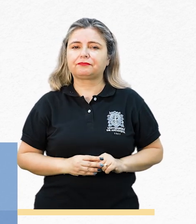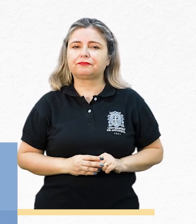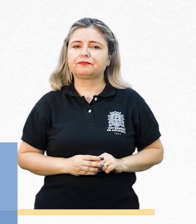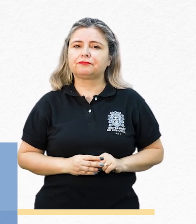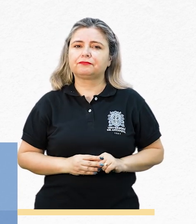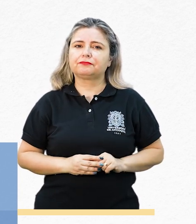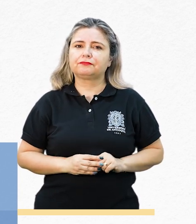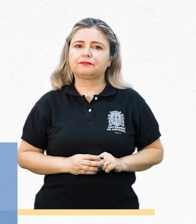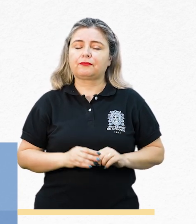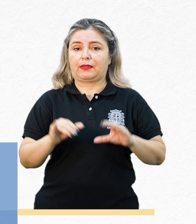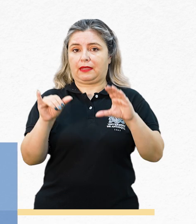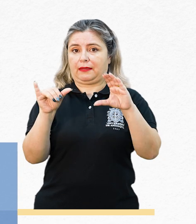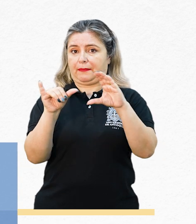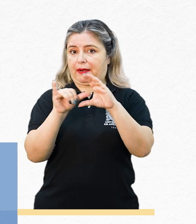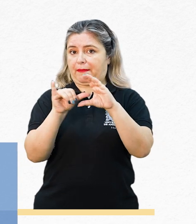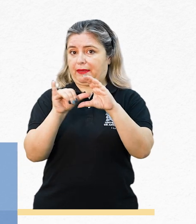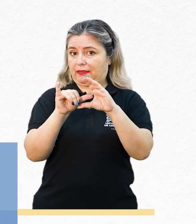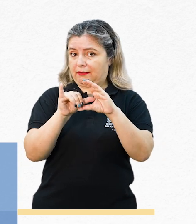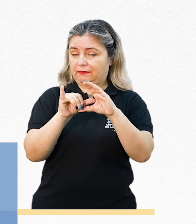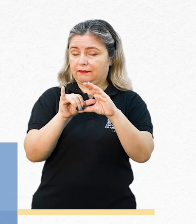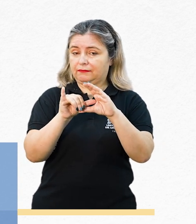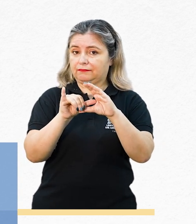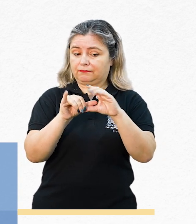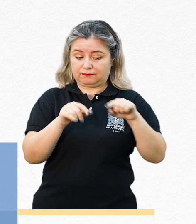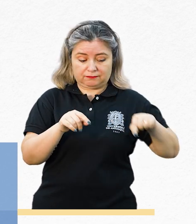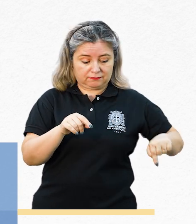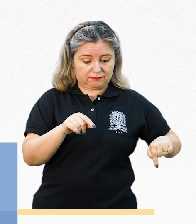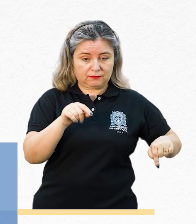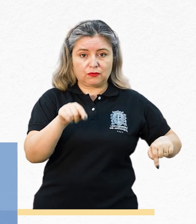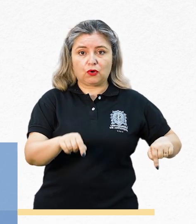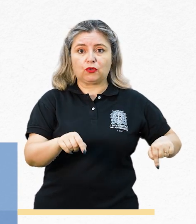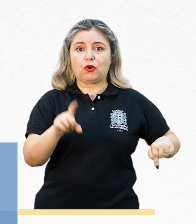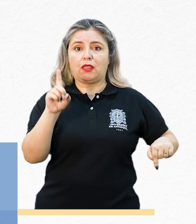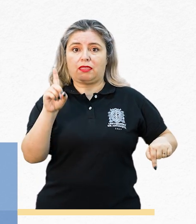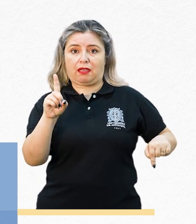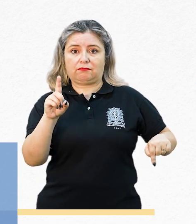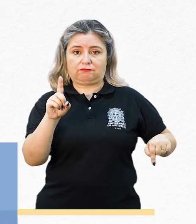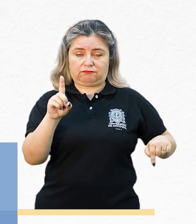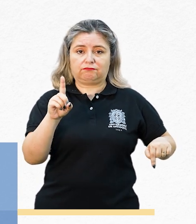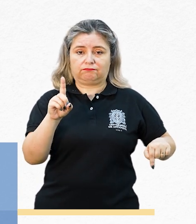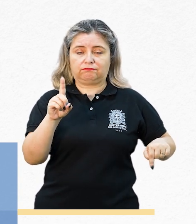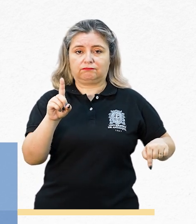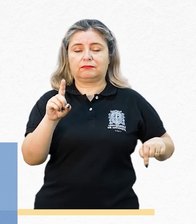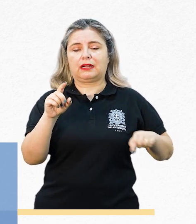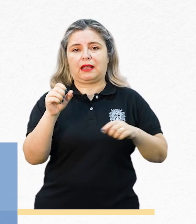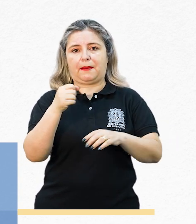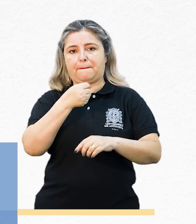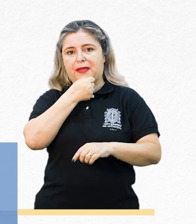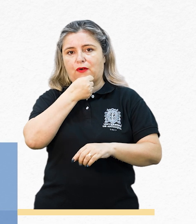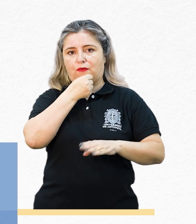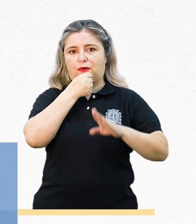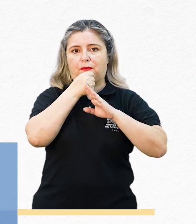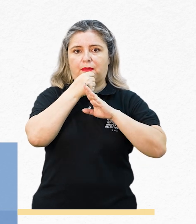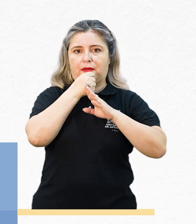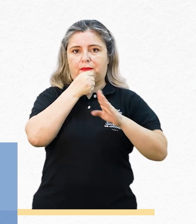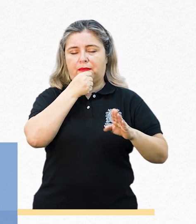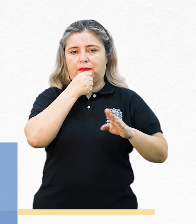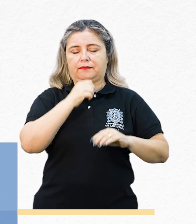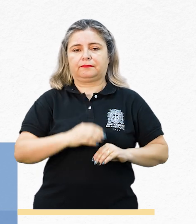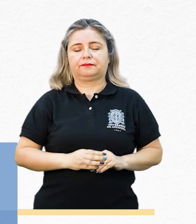ejemplo en el caso de Meet, el comando control D que nos sirve para activar y desactivar micrófono